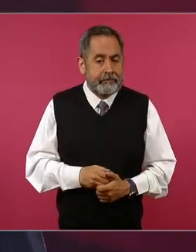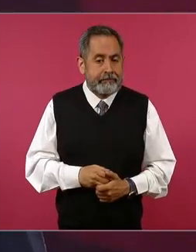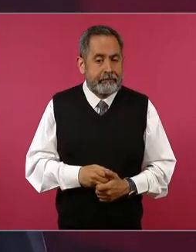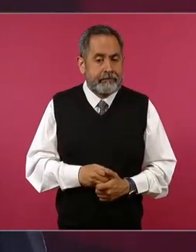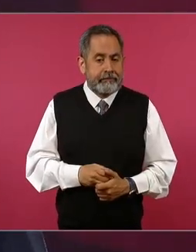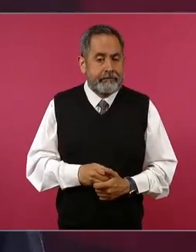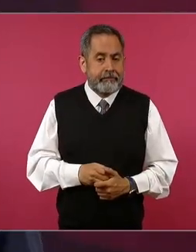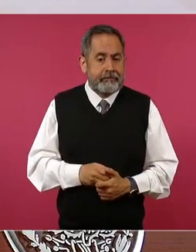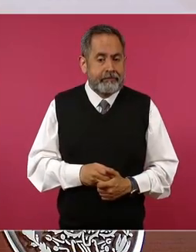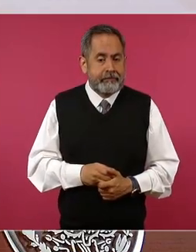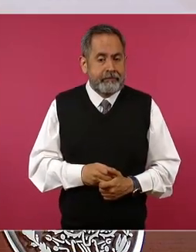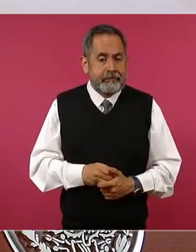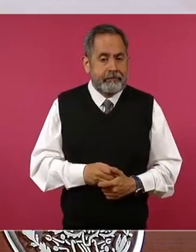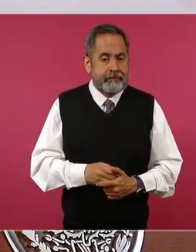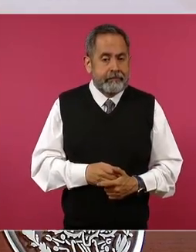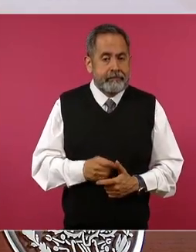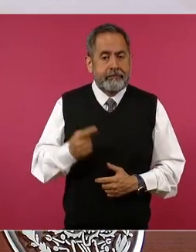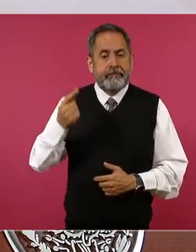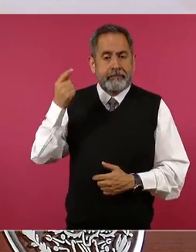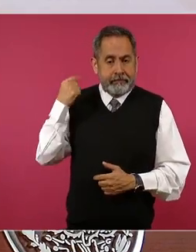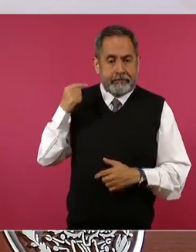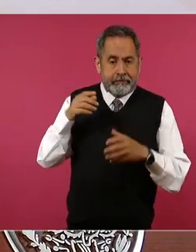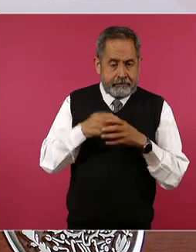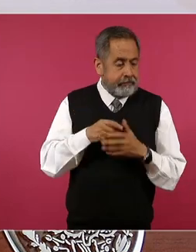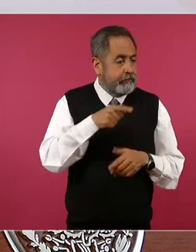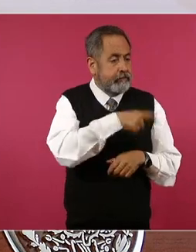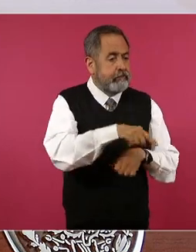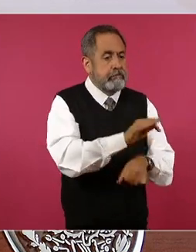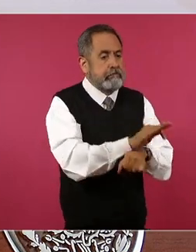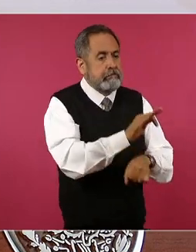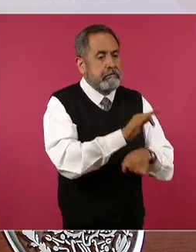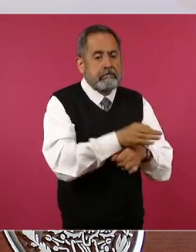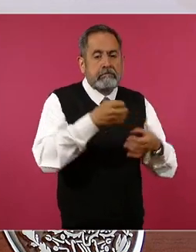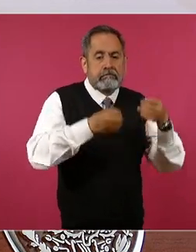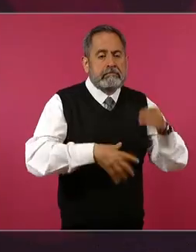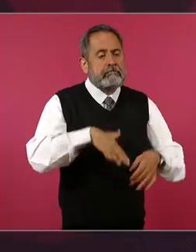se estuvo protegiendo a jueces corruptos